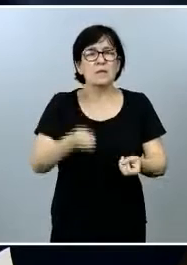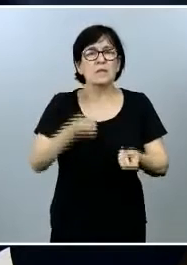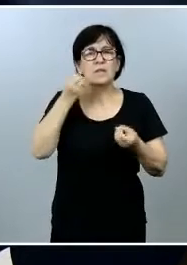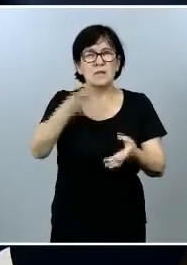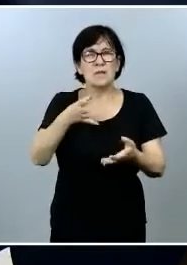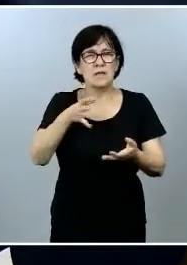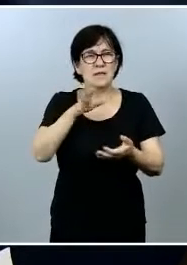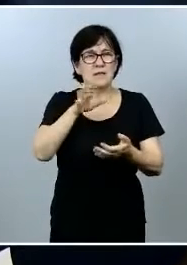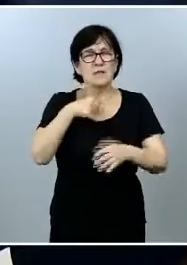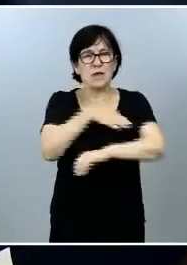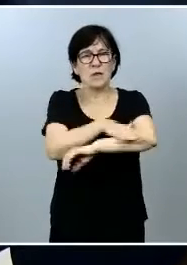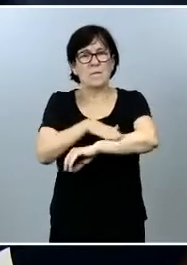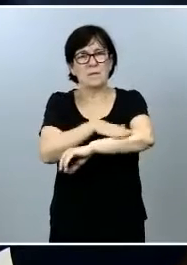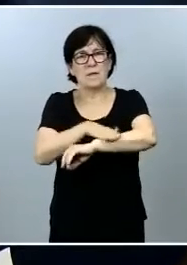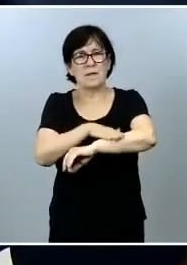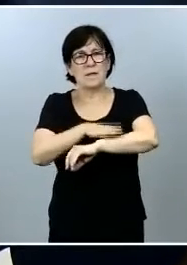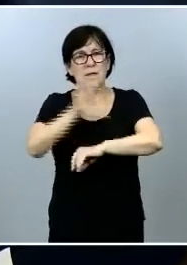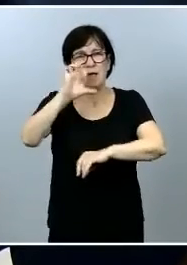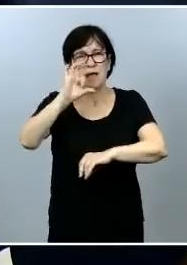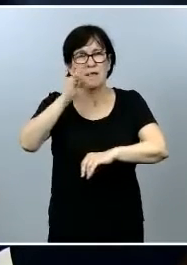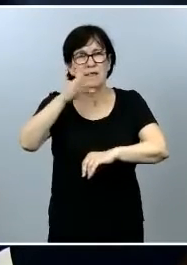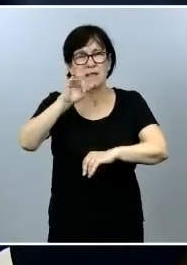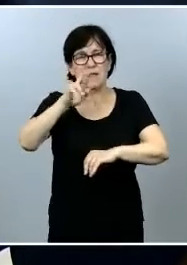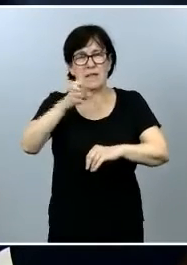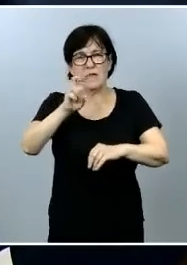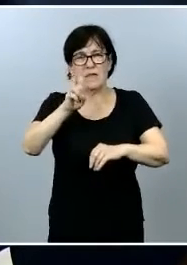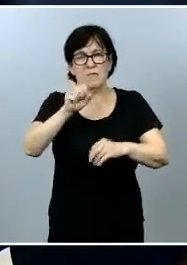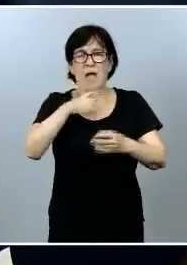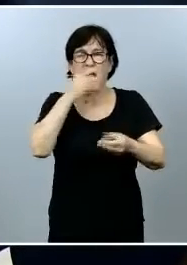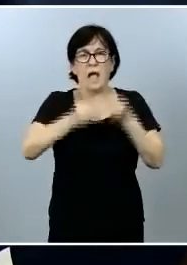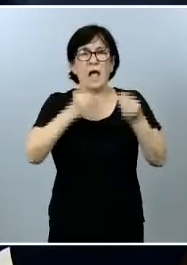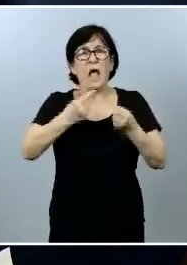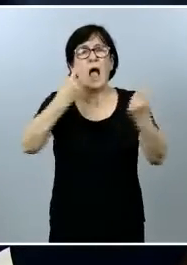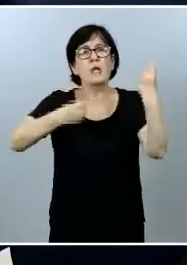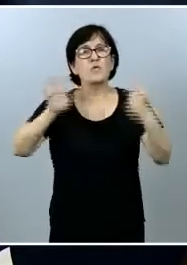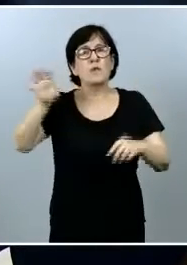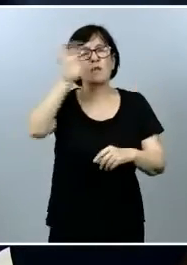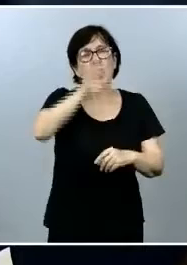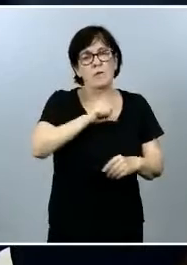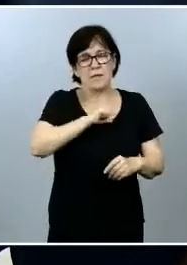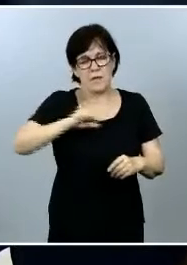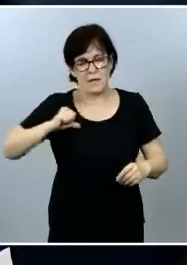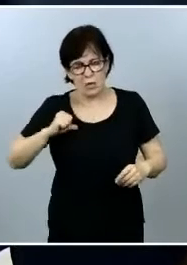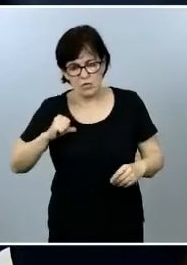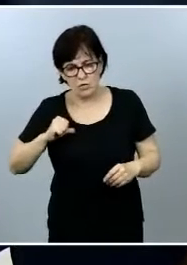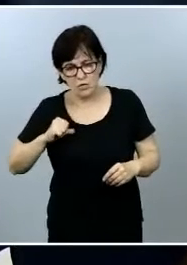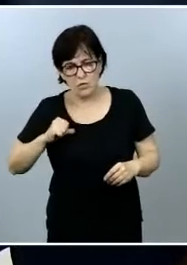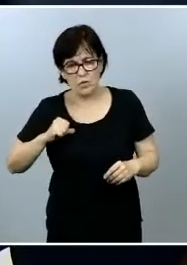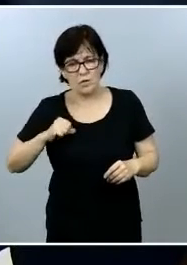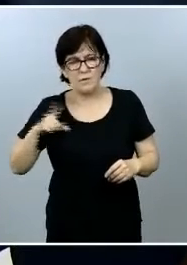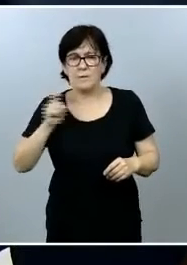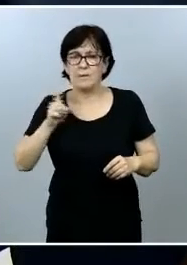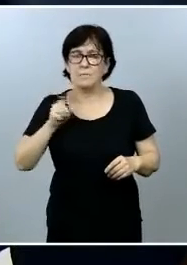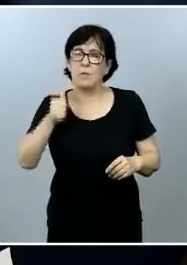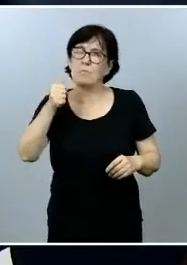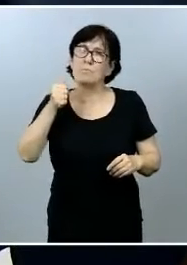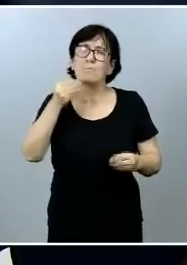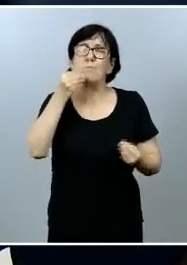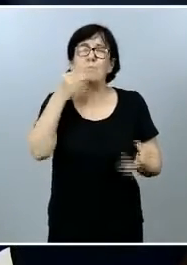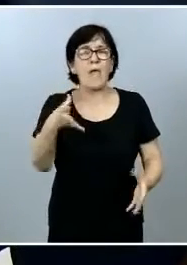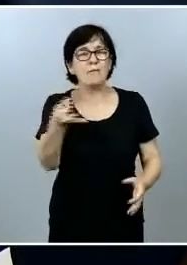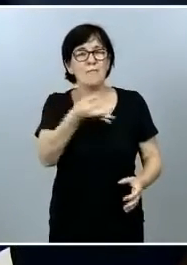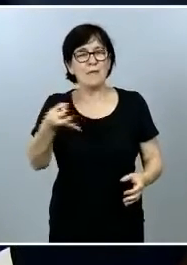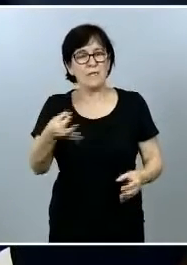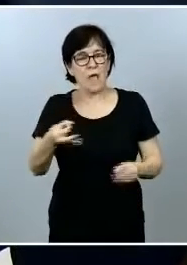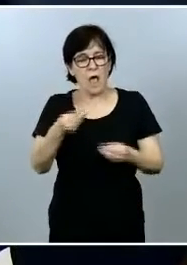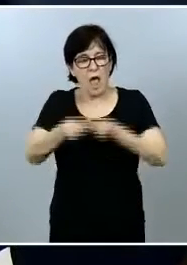el ministro Escriba ayer a este respecto en el que decía que algunas comunidades autónomas no han sido muy eficaces a la hora de llevar